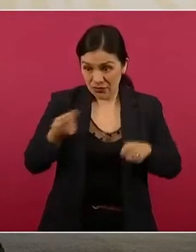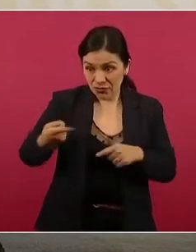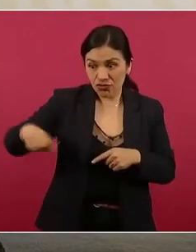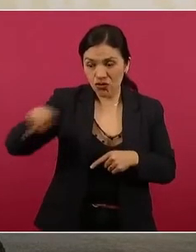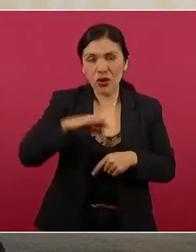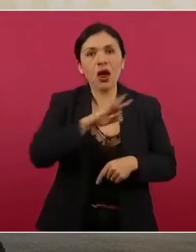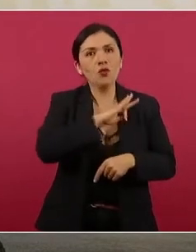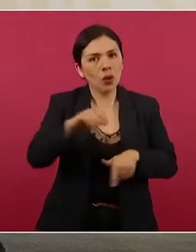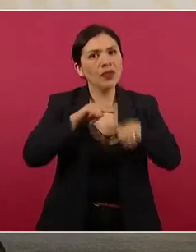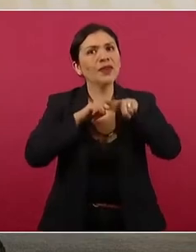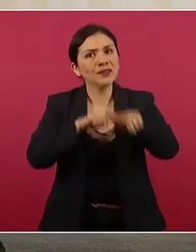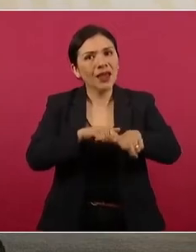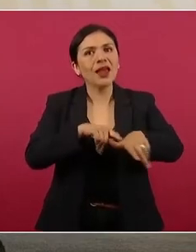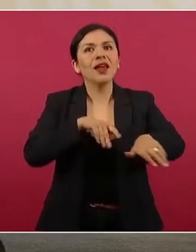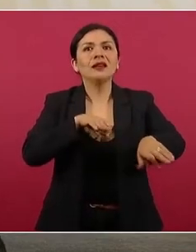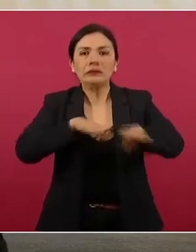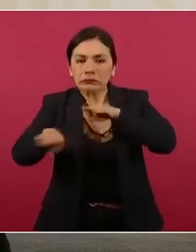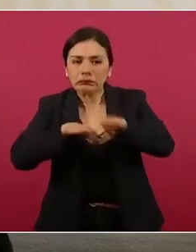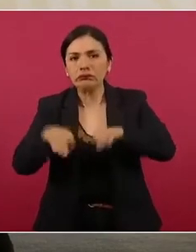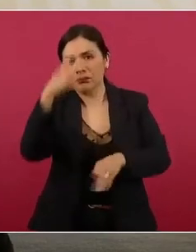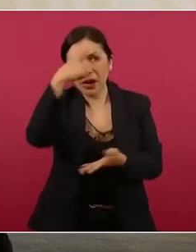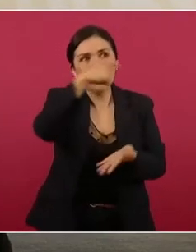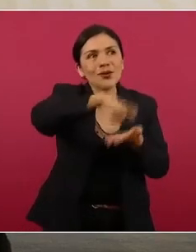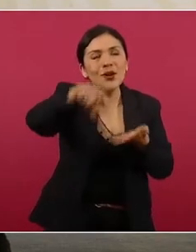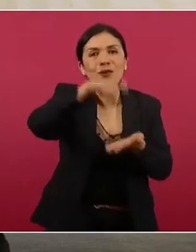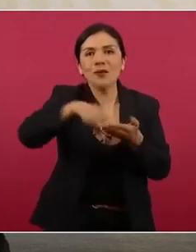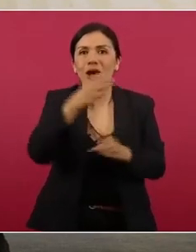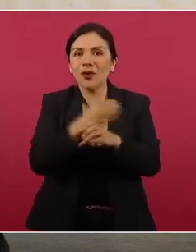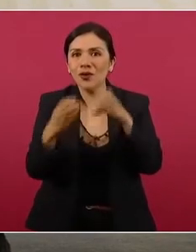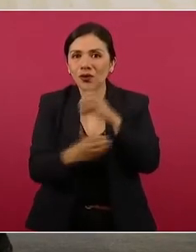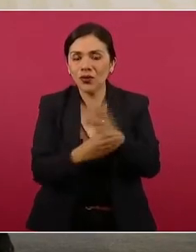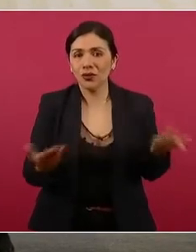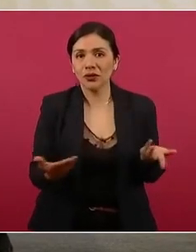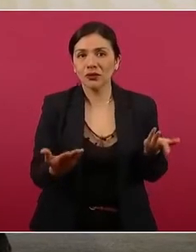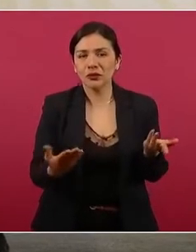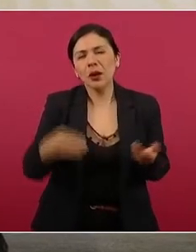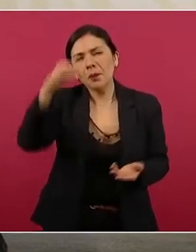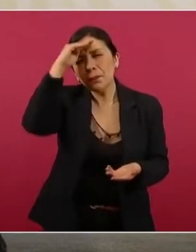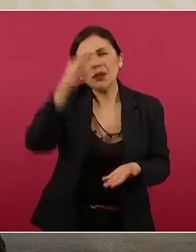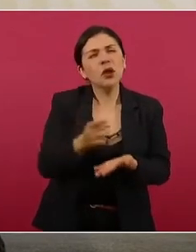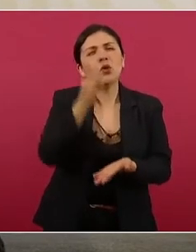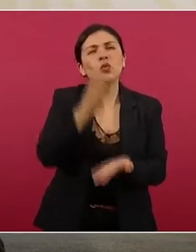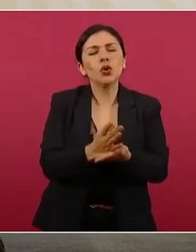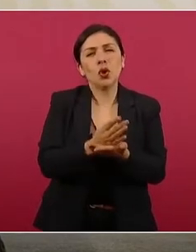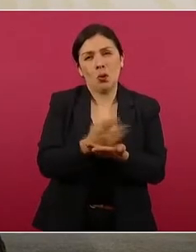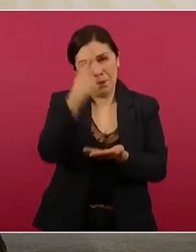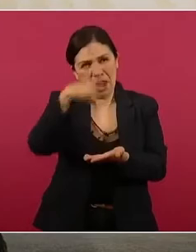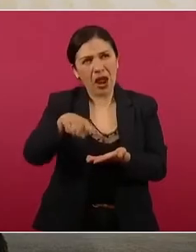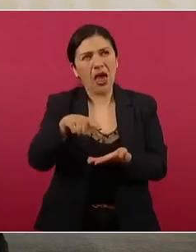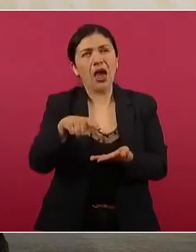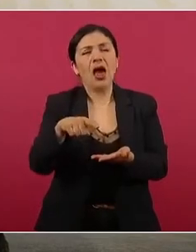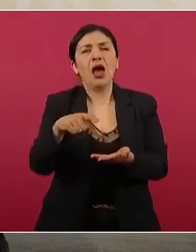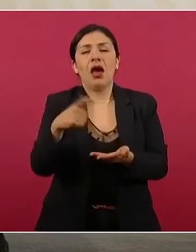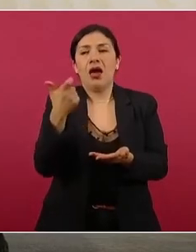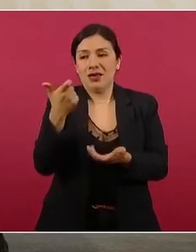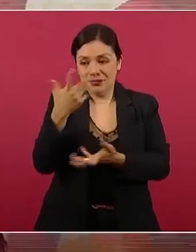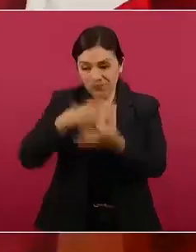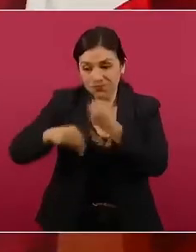no sólo es aumentar más el salario, sino que alcance, que no haya carestía,